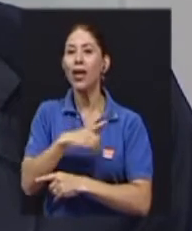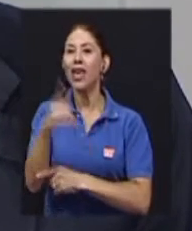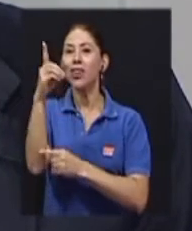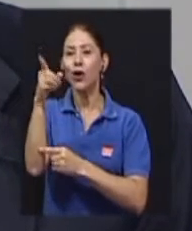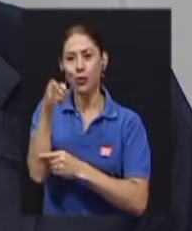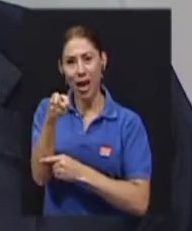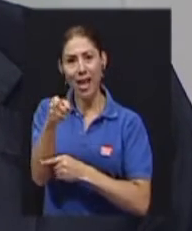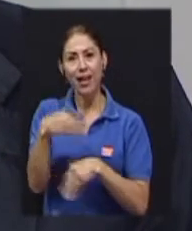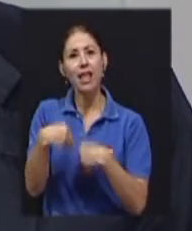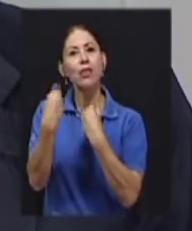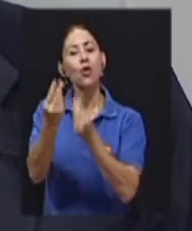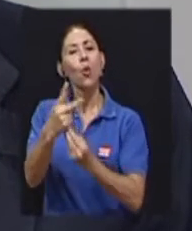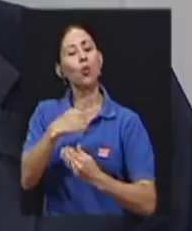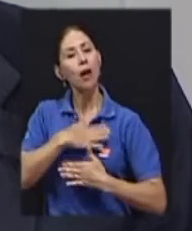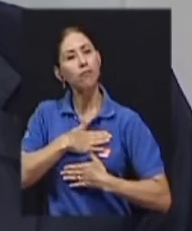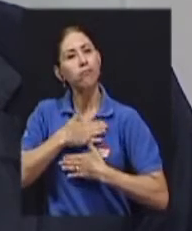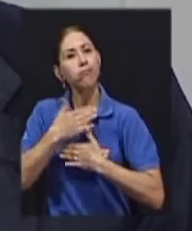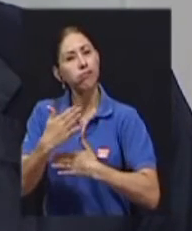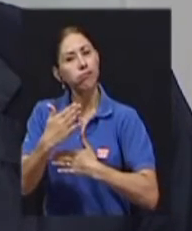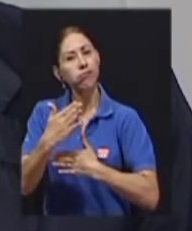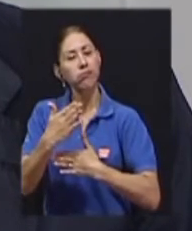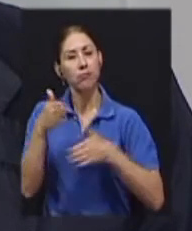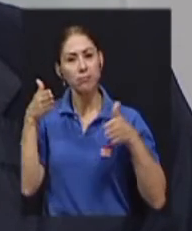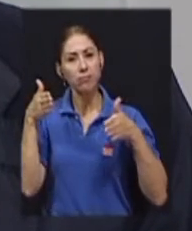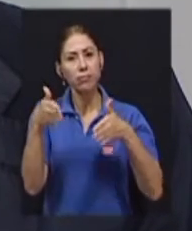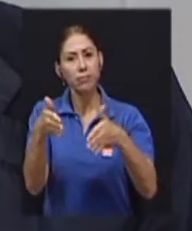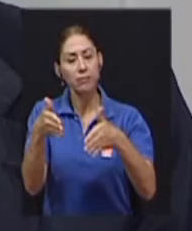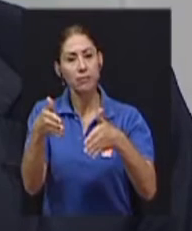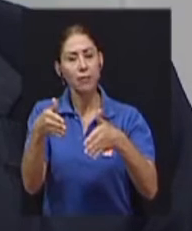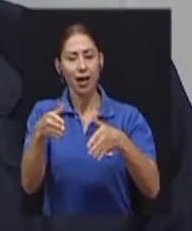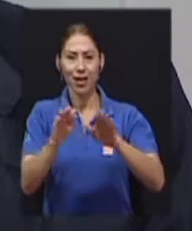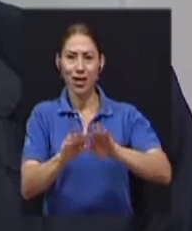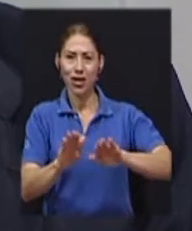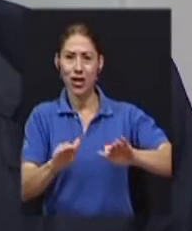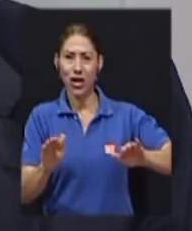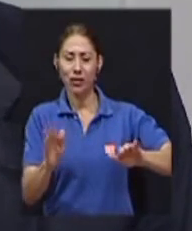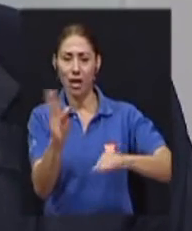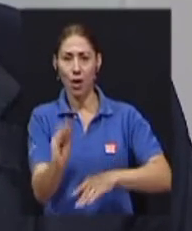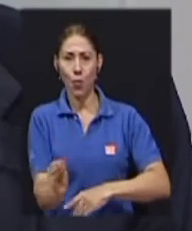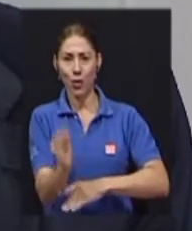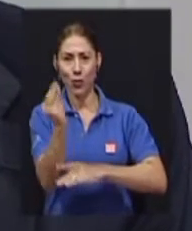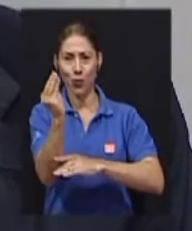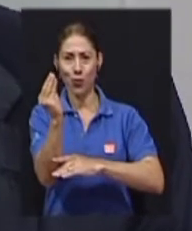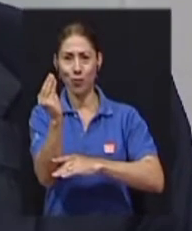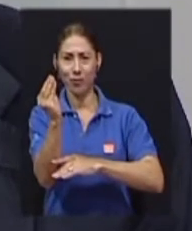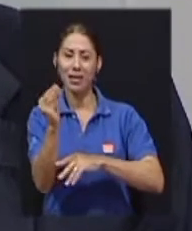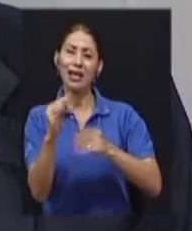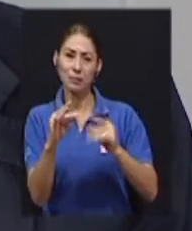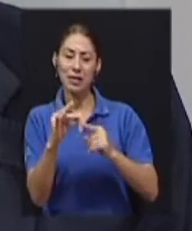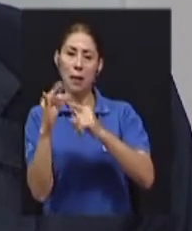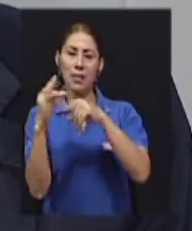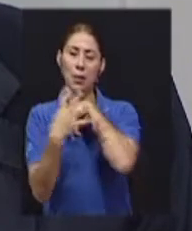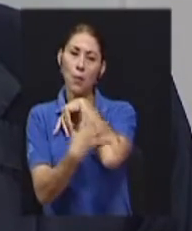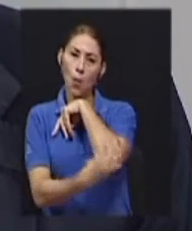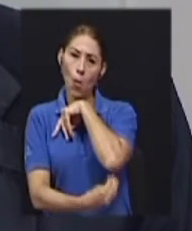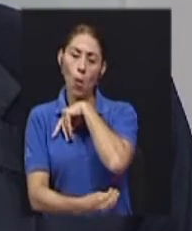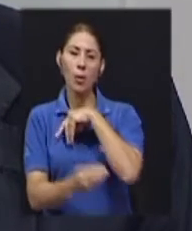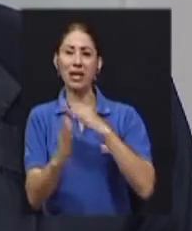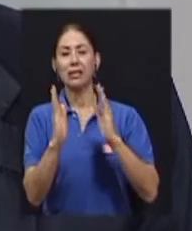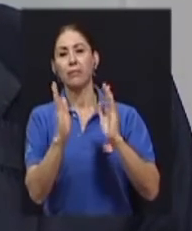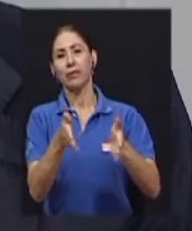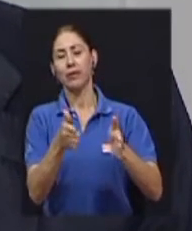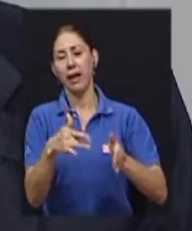específica hacia la niñez y la juventud. Y como decía, sobre todo, pobres, abandonados y en riesgo